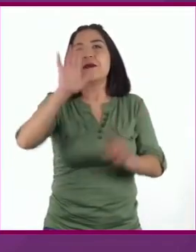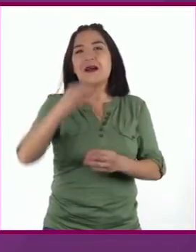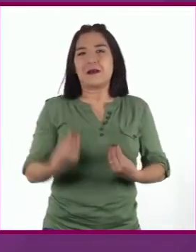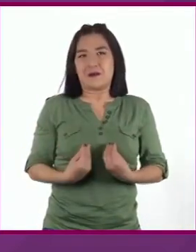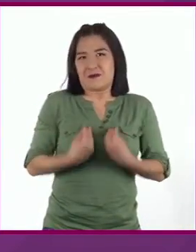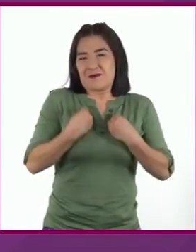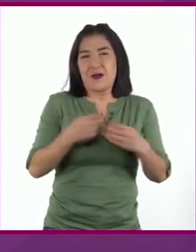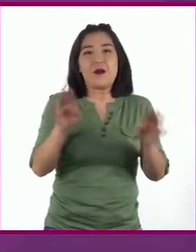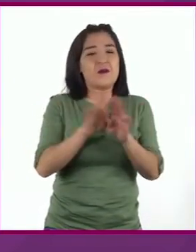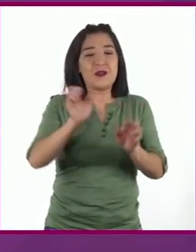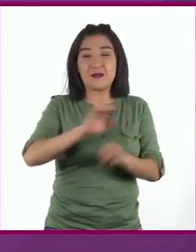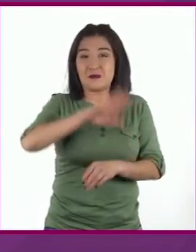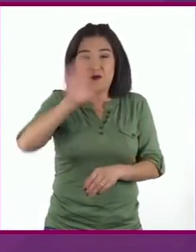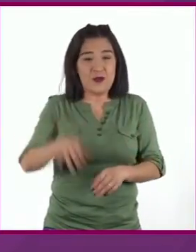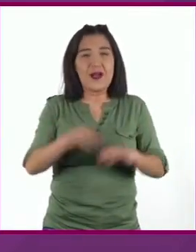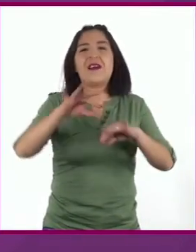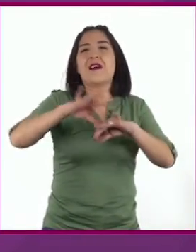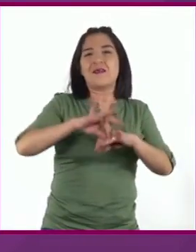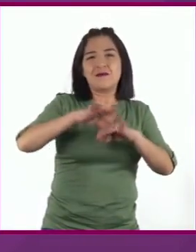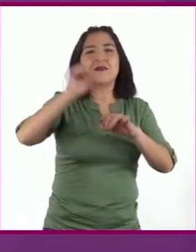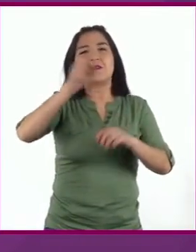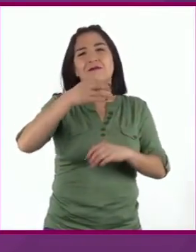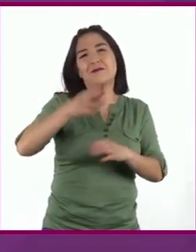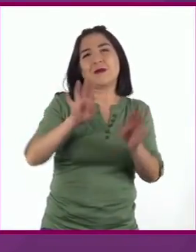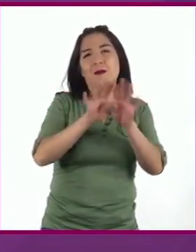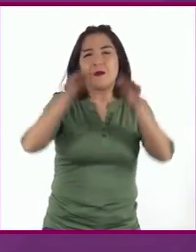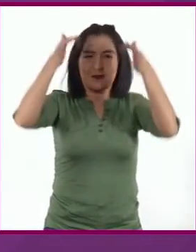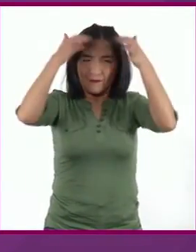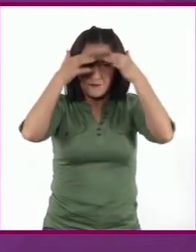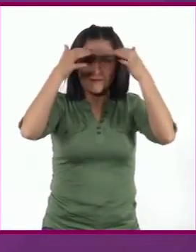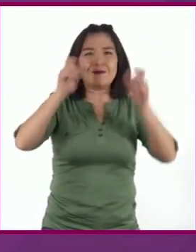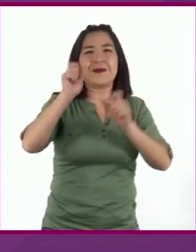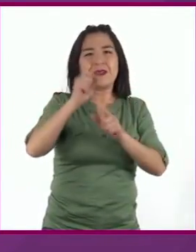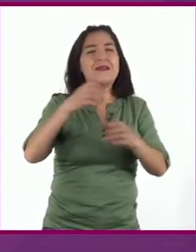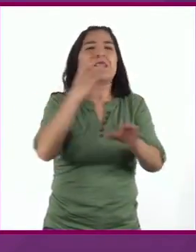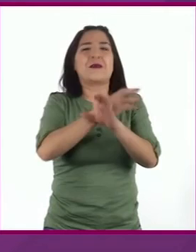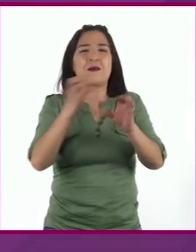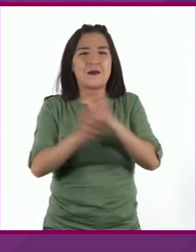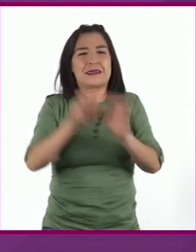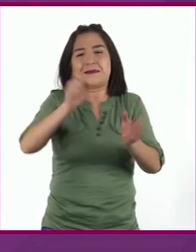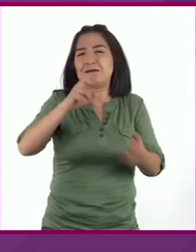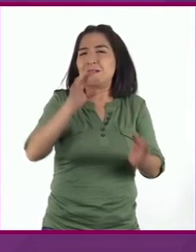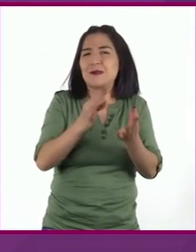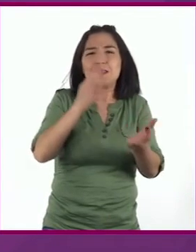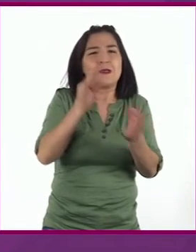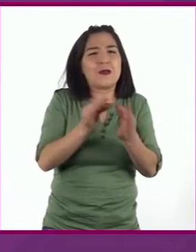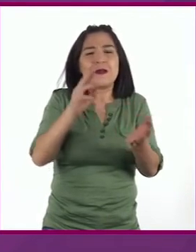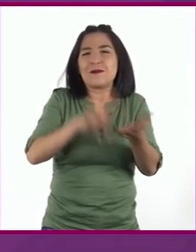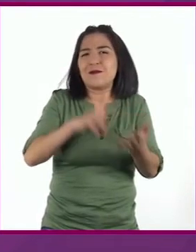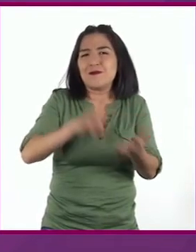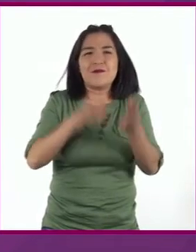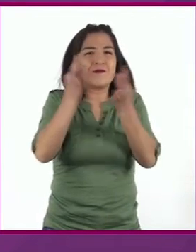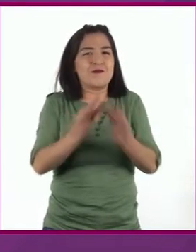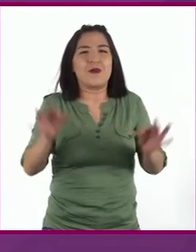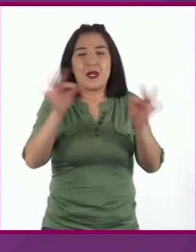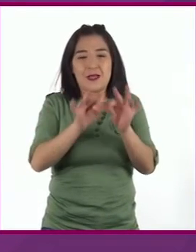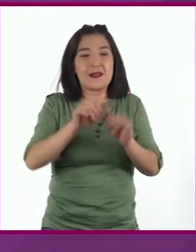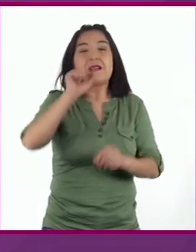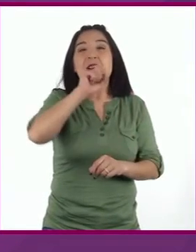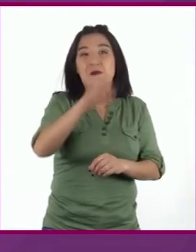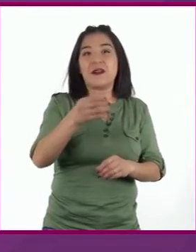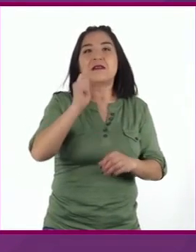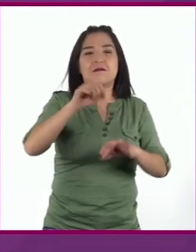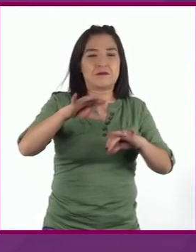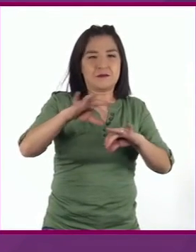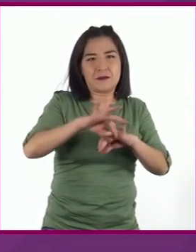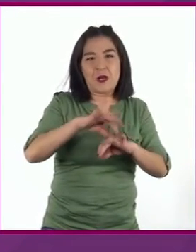con todo aquello que pudieran necesitar Como cosas personales y un montón de objetos valiosos y manjares Que por la evidencia que